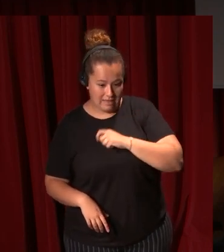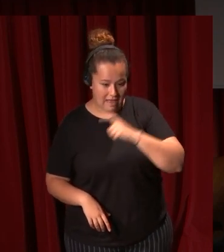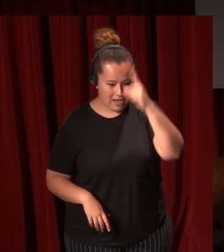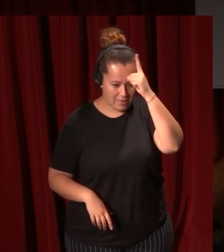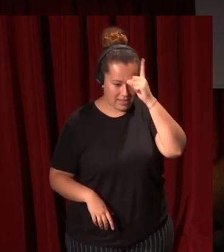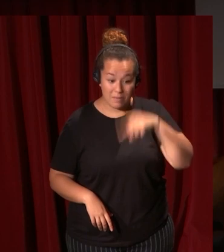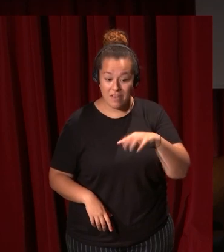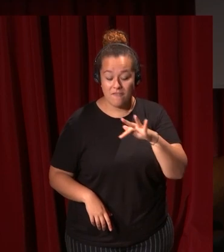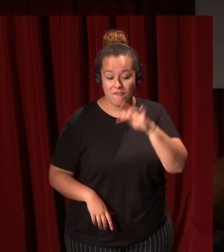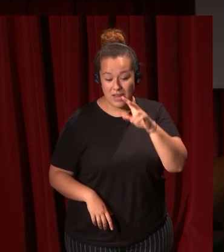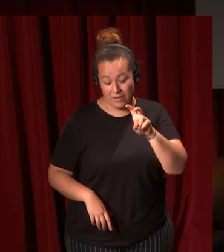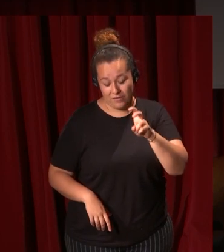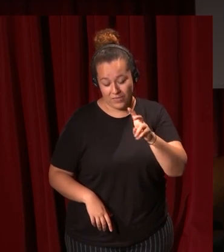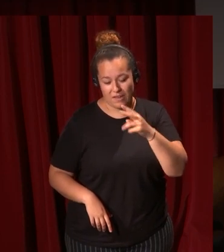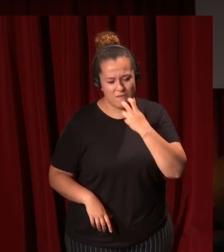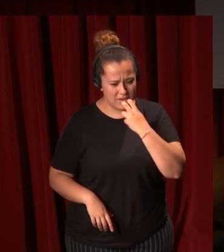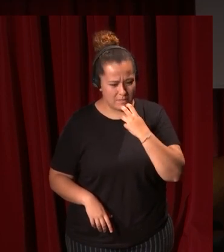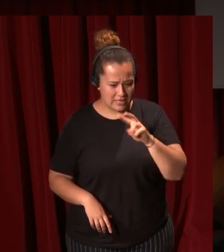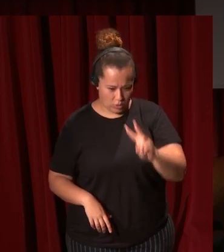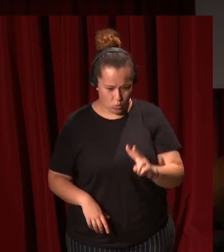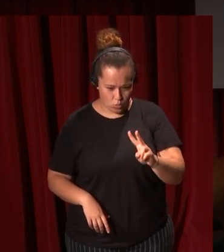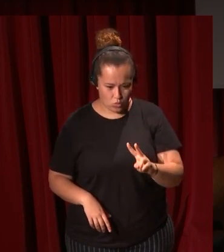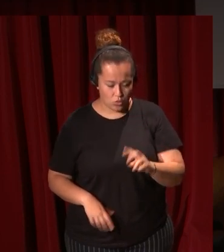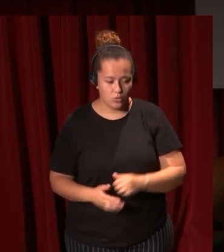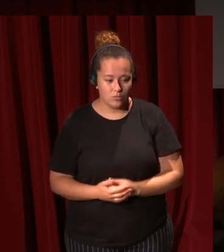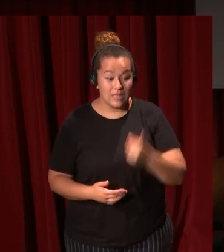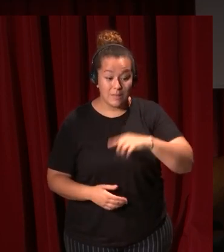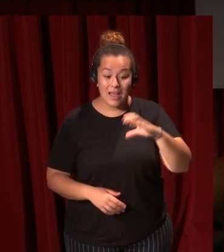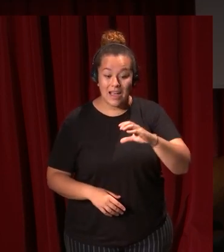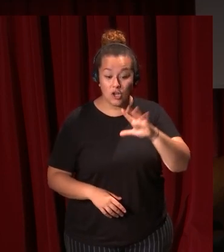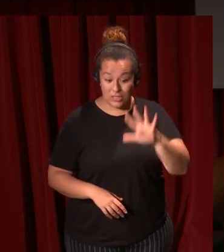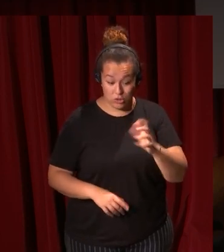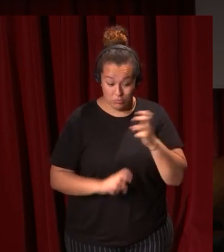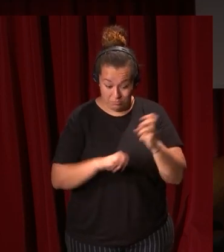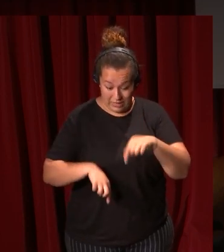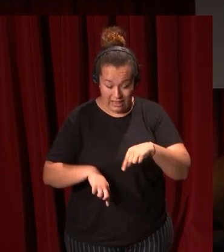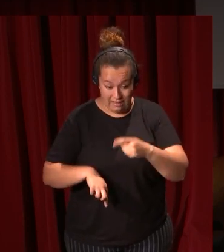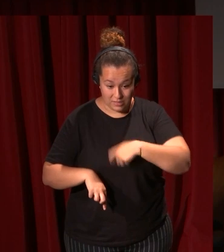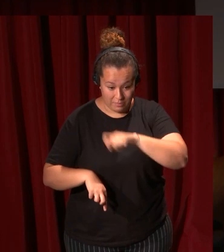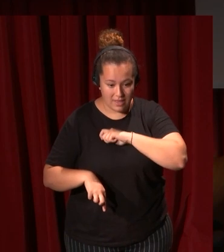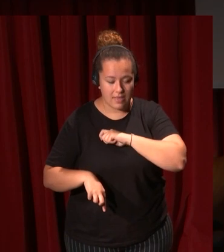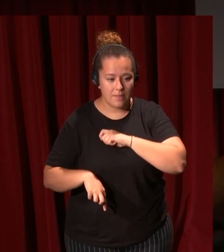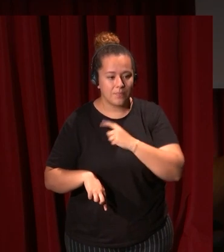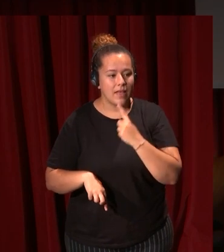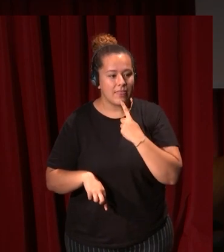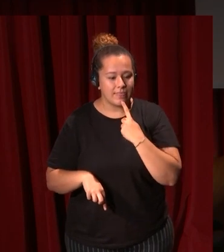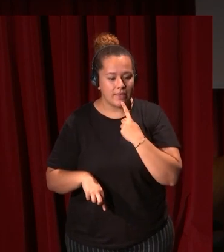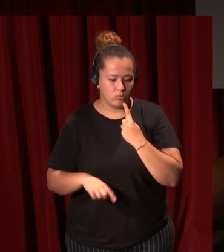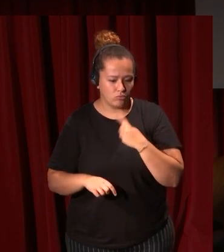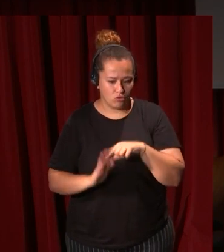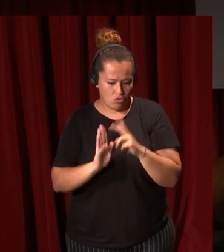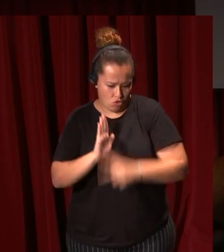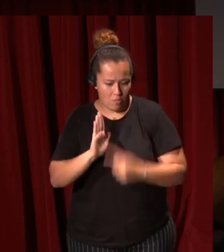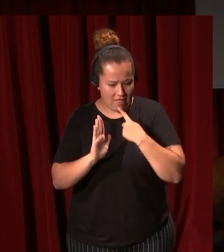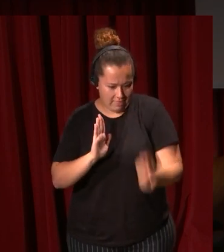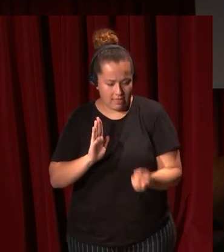es heredero de la Casa Ducal de Borgoña y duque de Borgoña en sí mismo. Carlos V cuando viene a España dice, dicta una norma